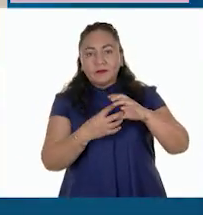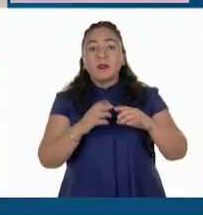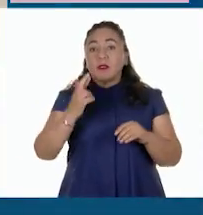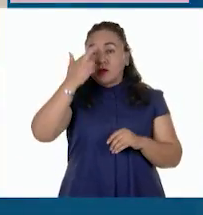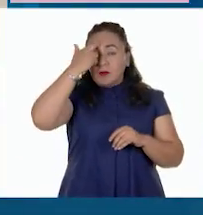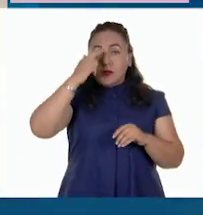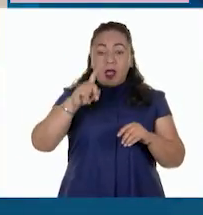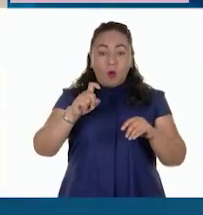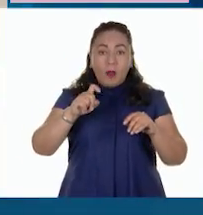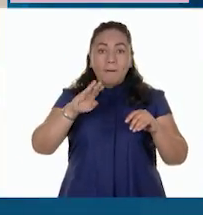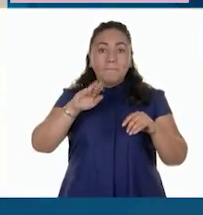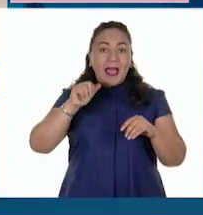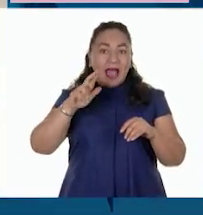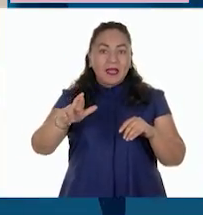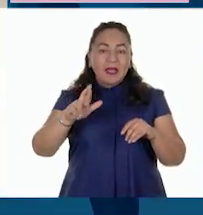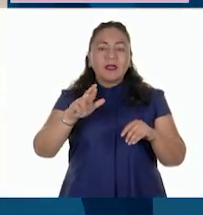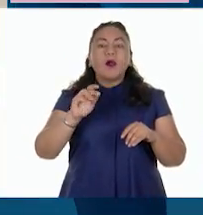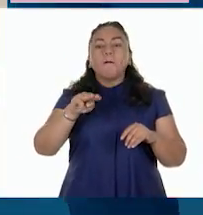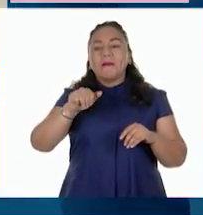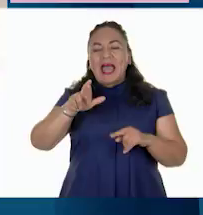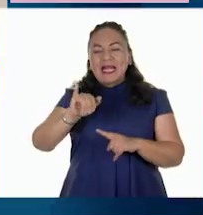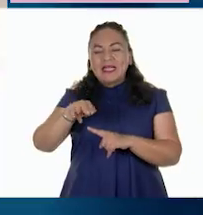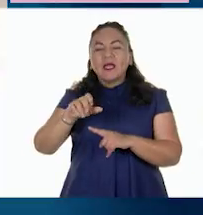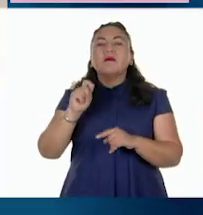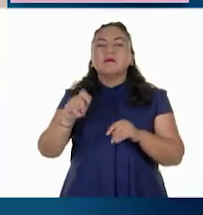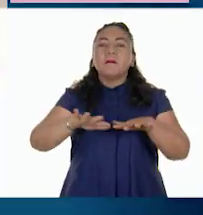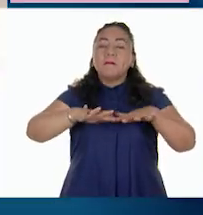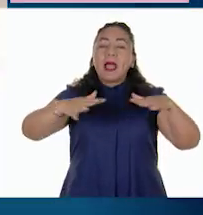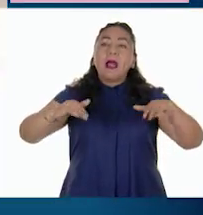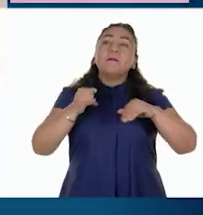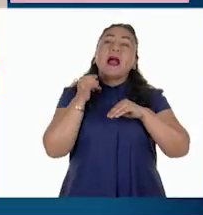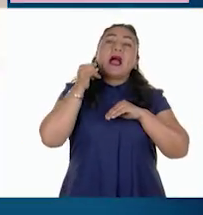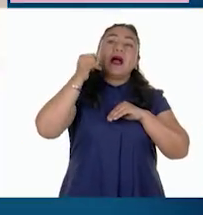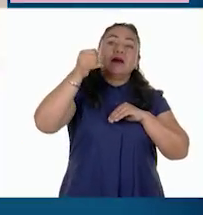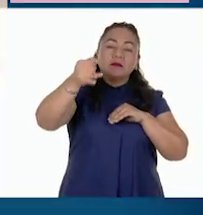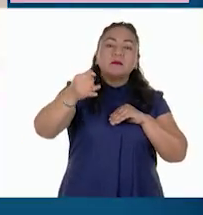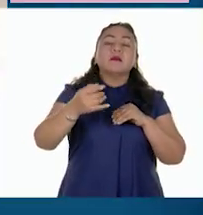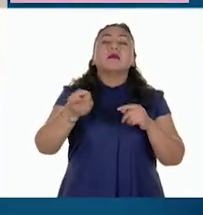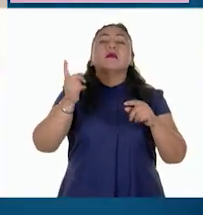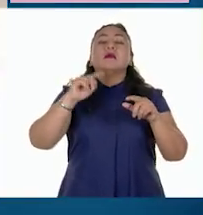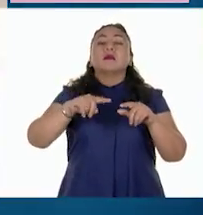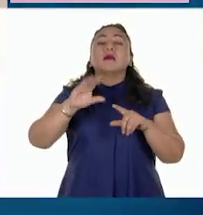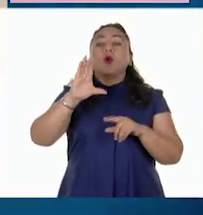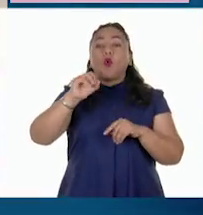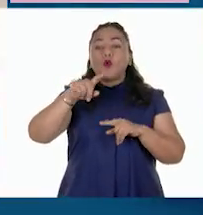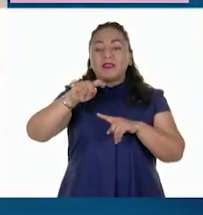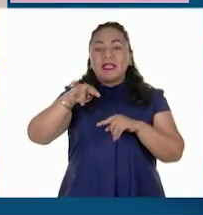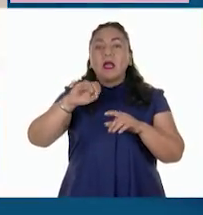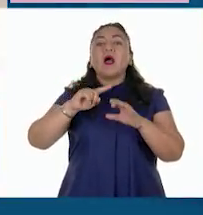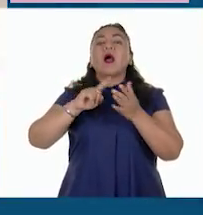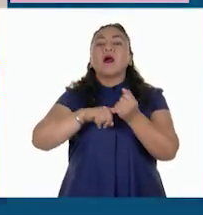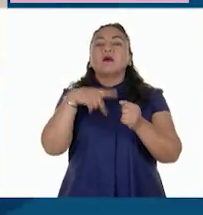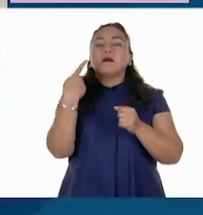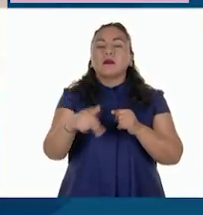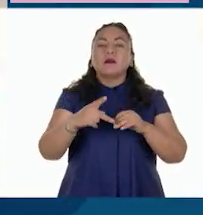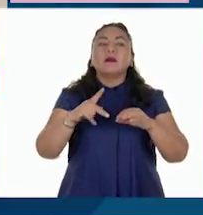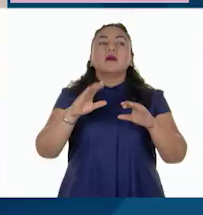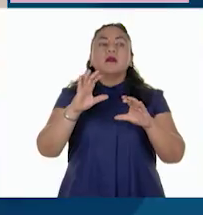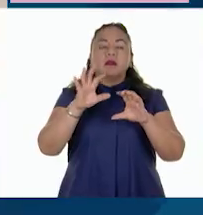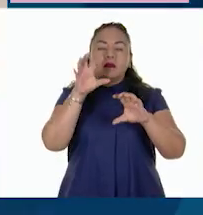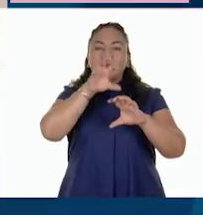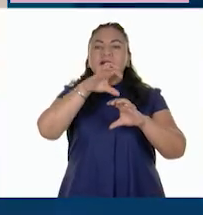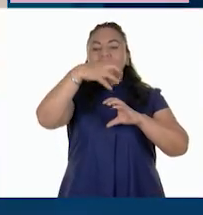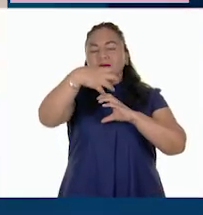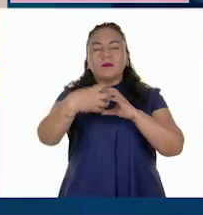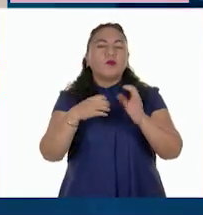las aguas marinas son las que se encuentran en los océanos o mares y las continentales en la placa continental. Por